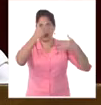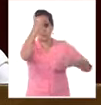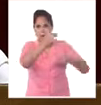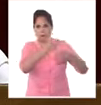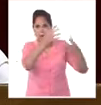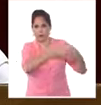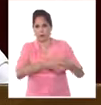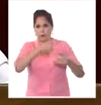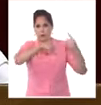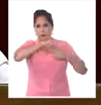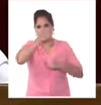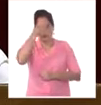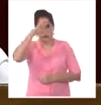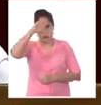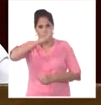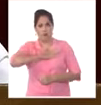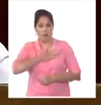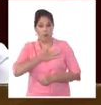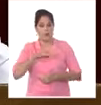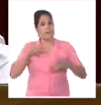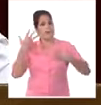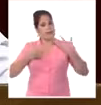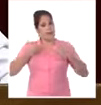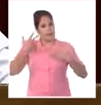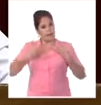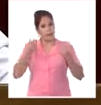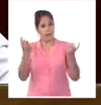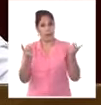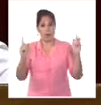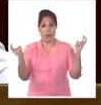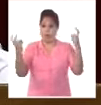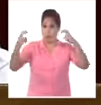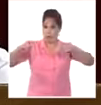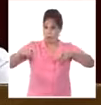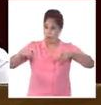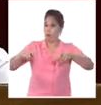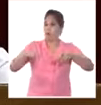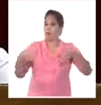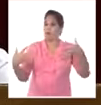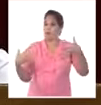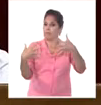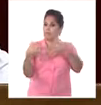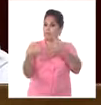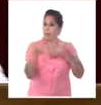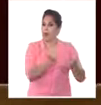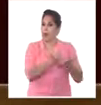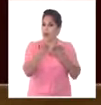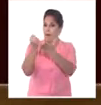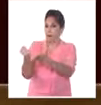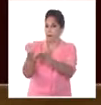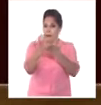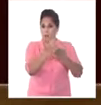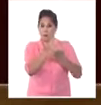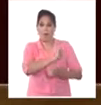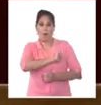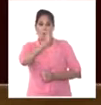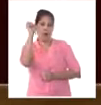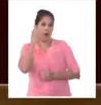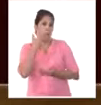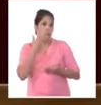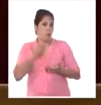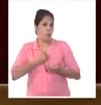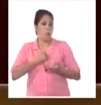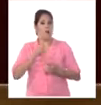en Europa. En celebramos la concertación política y articulación solidaria que se ha logrado a través de la red